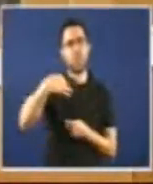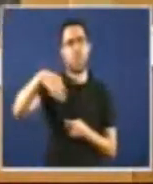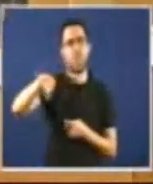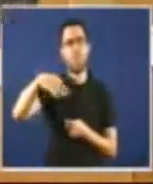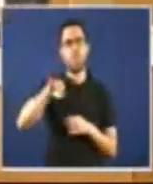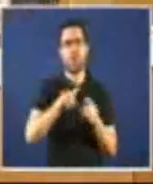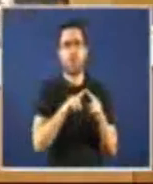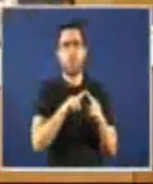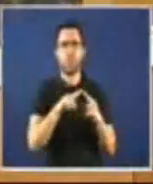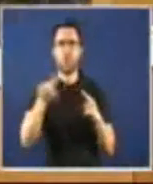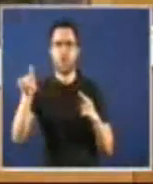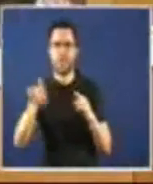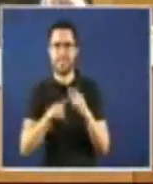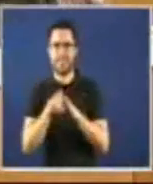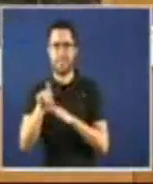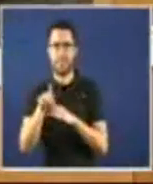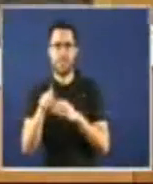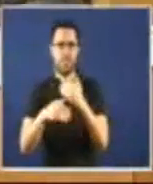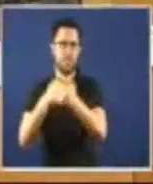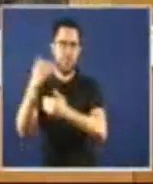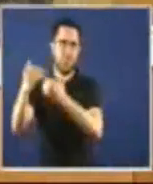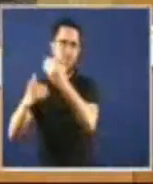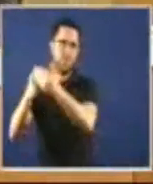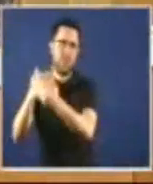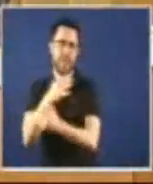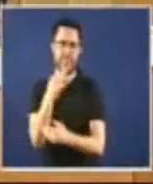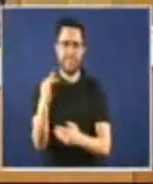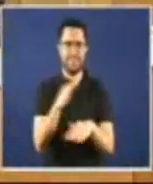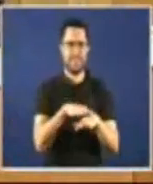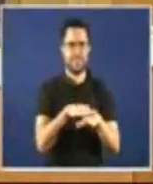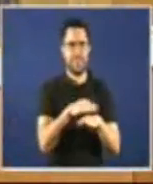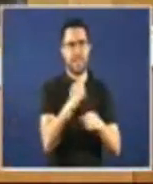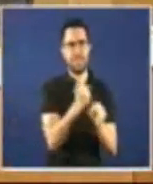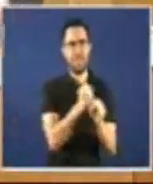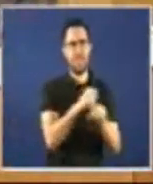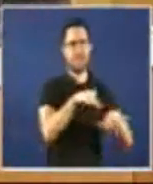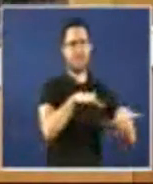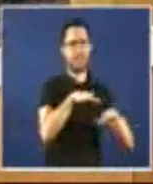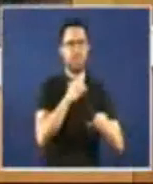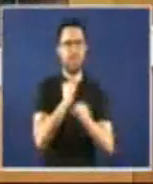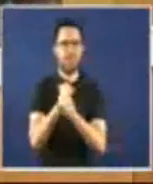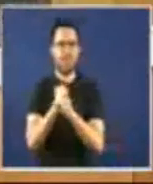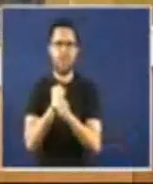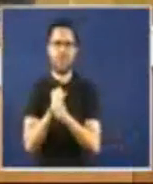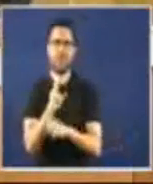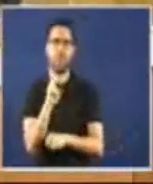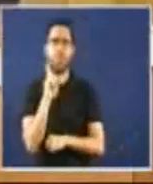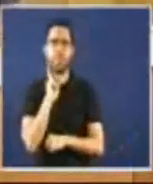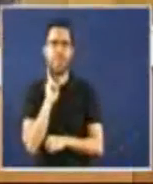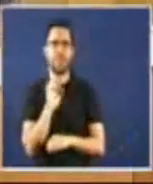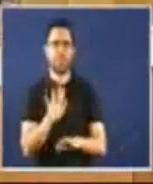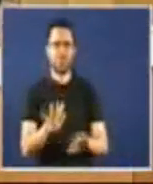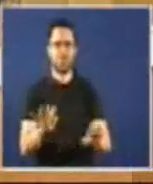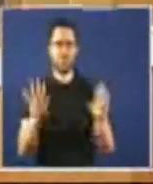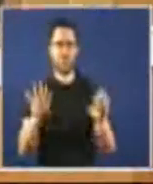está aportado por os trabajadores activos e os atraballadores xubilados pero que na distribución da renda funcional